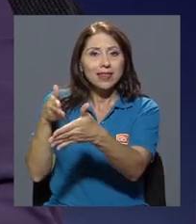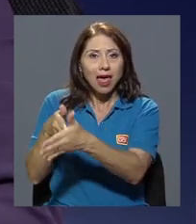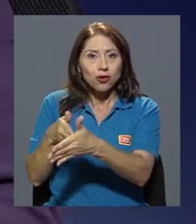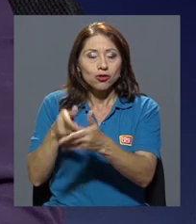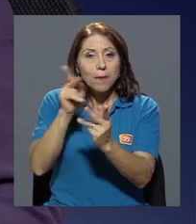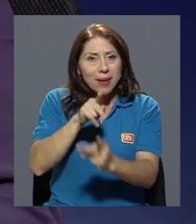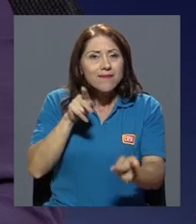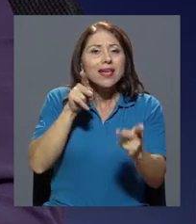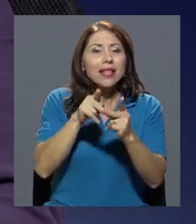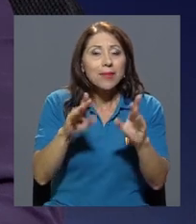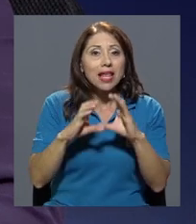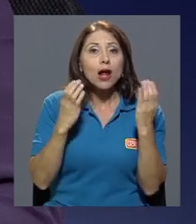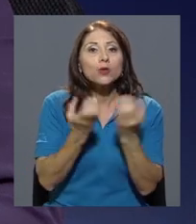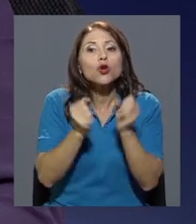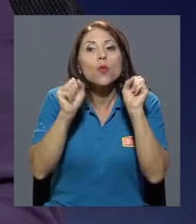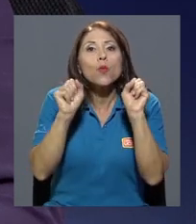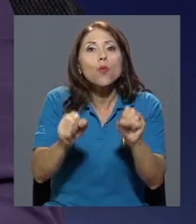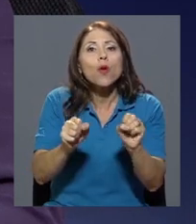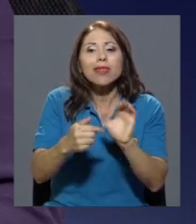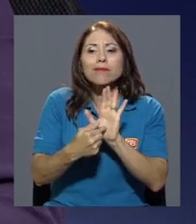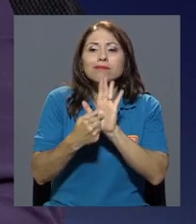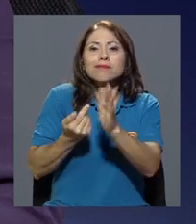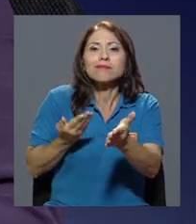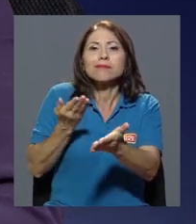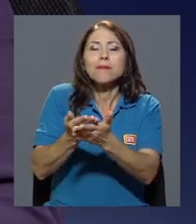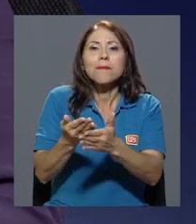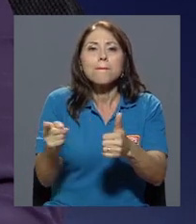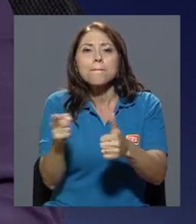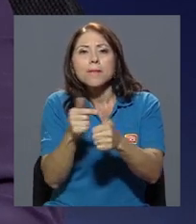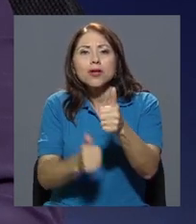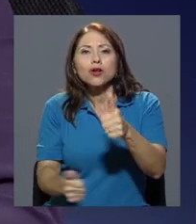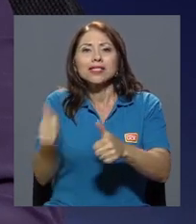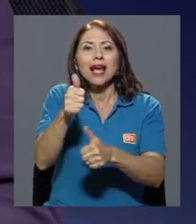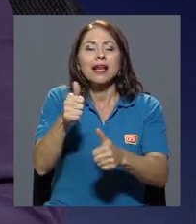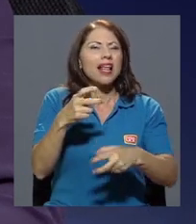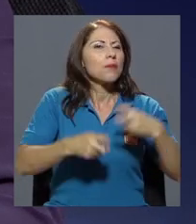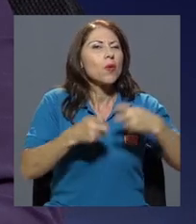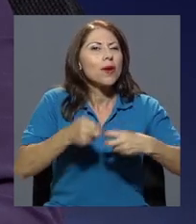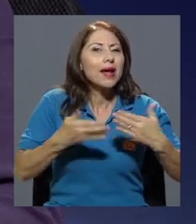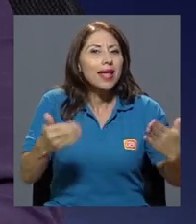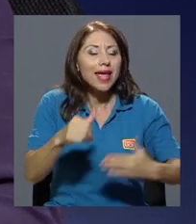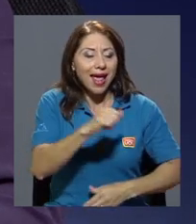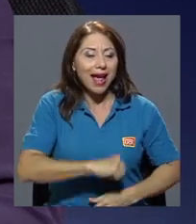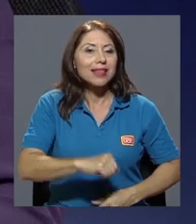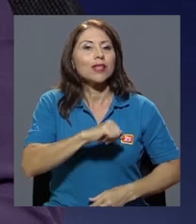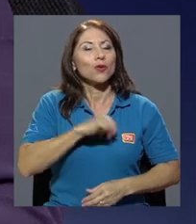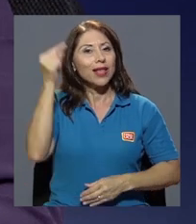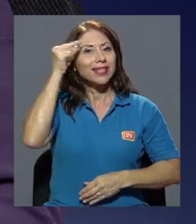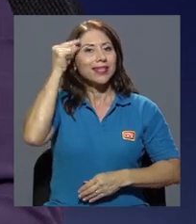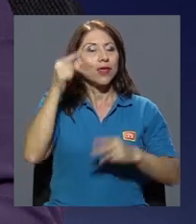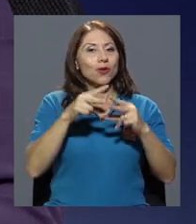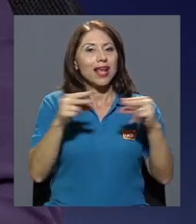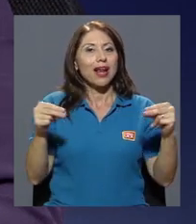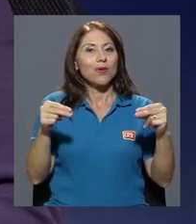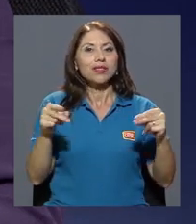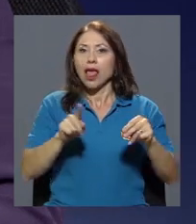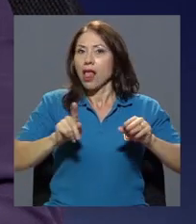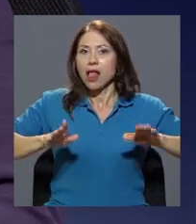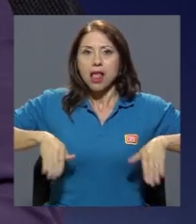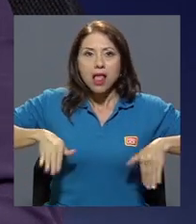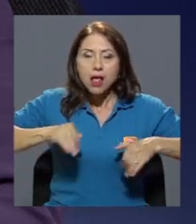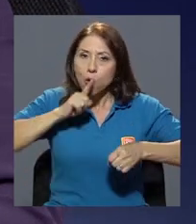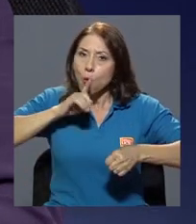Comisión podría priorizar. El problema es la actitud que tiene el Estado nicaragüense. El Estado nicaragüense no está cumpliendo con las